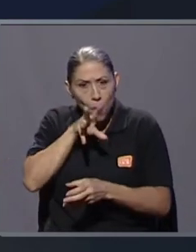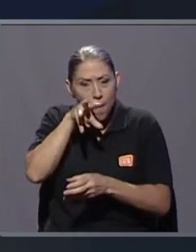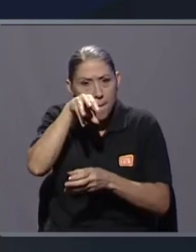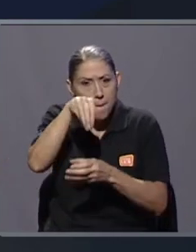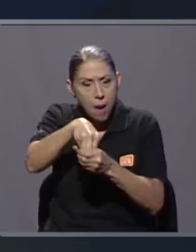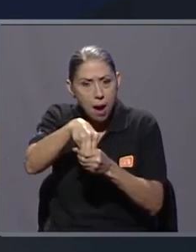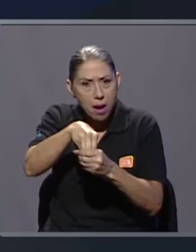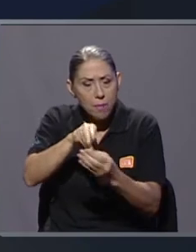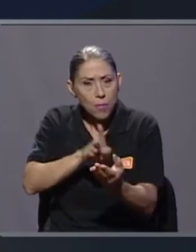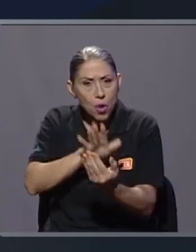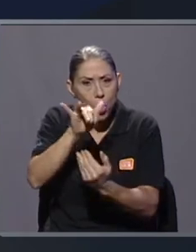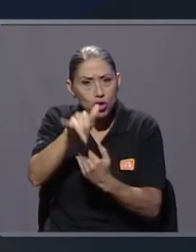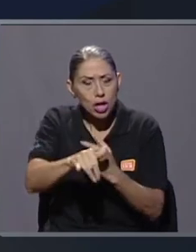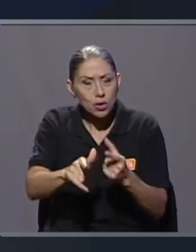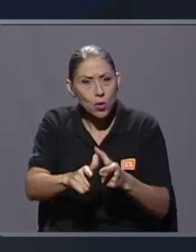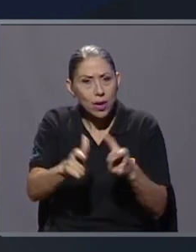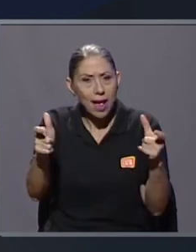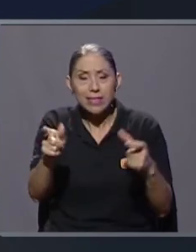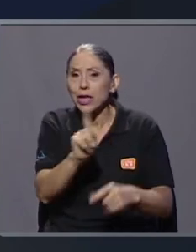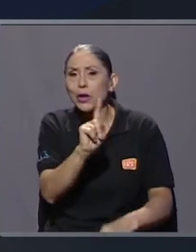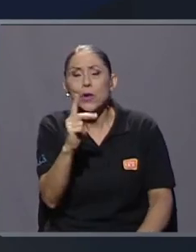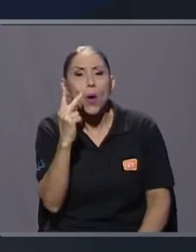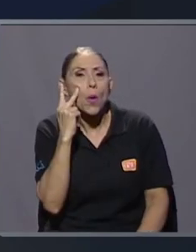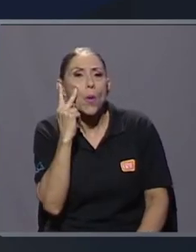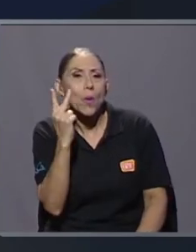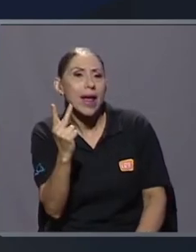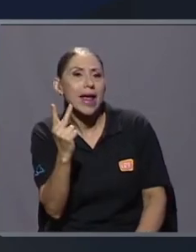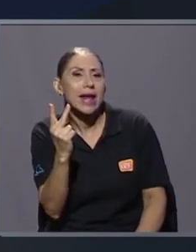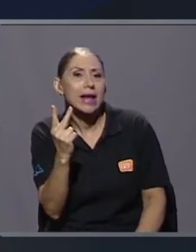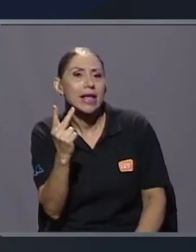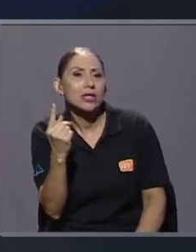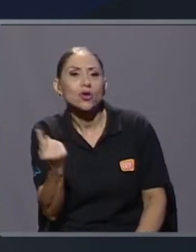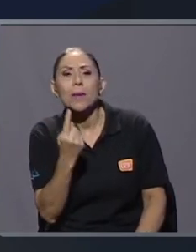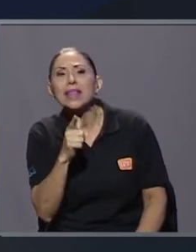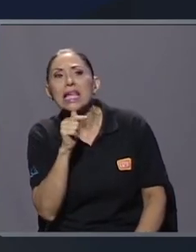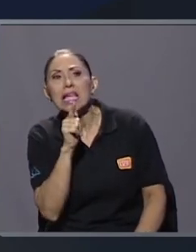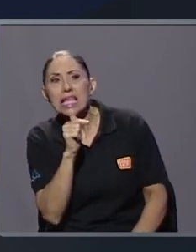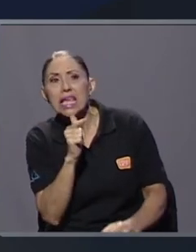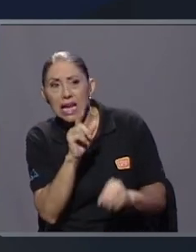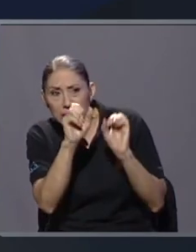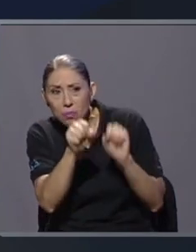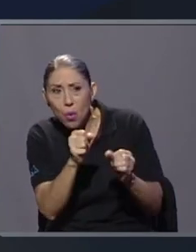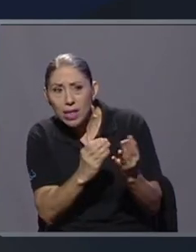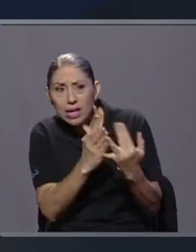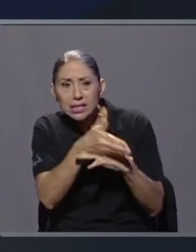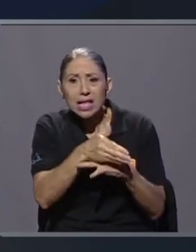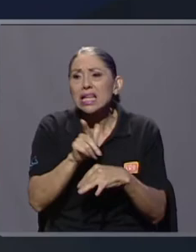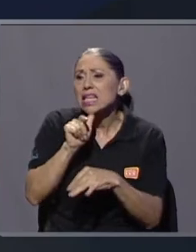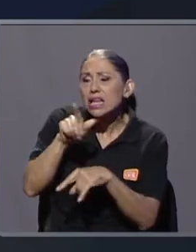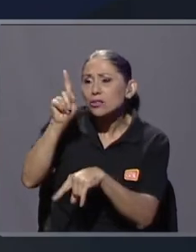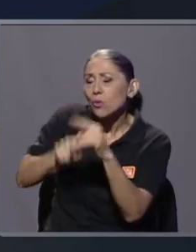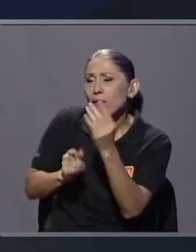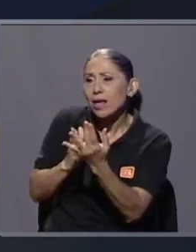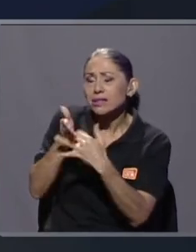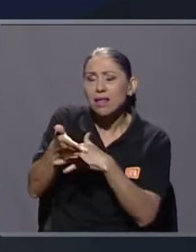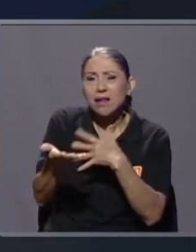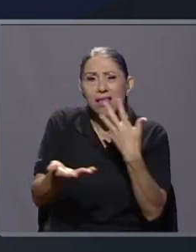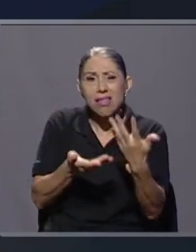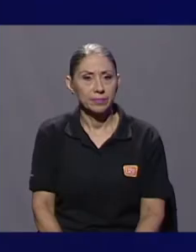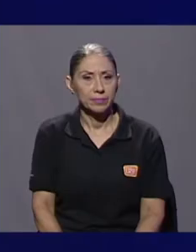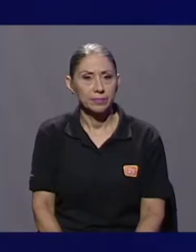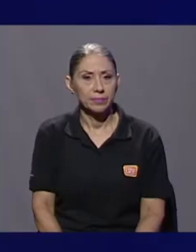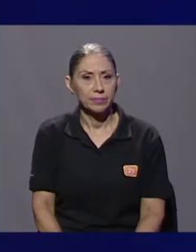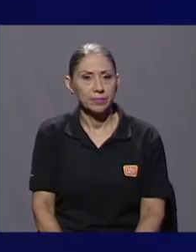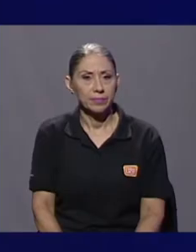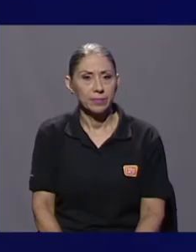proyecto y no ver en sí quiénes tienen acceso, quiénes no tienen acceso, porque eso dificulta las reglas del juego.